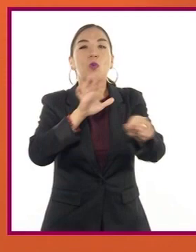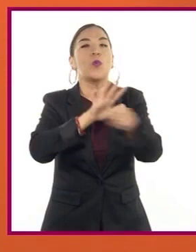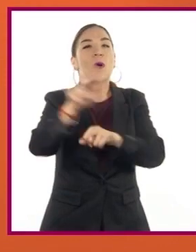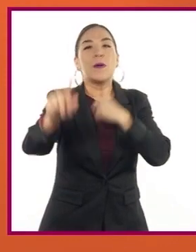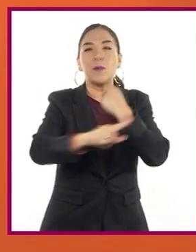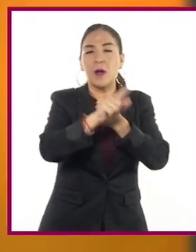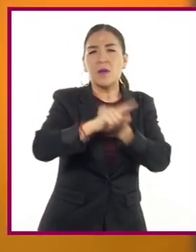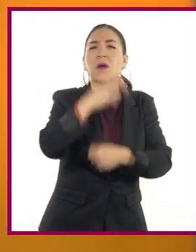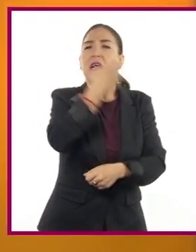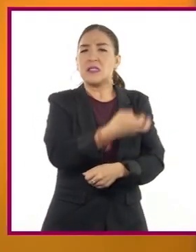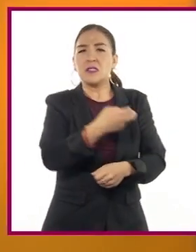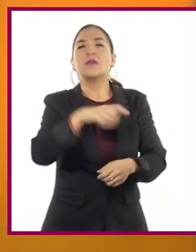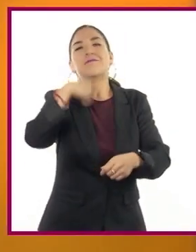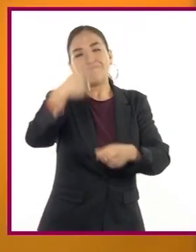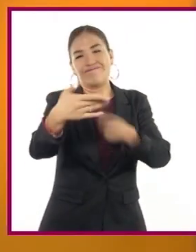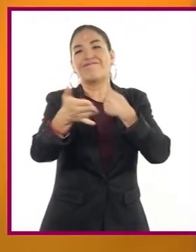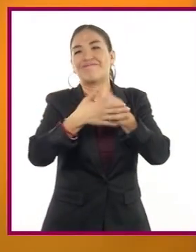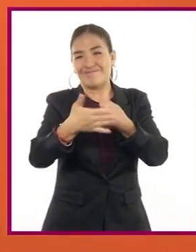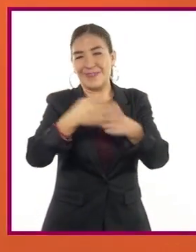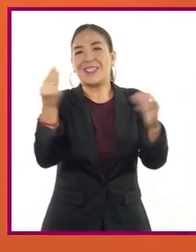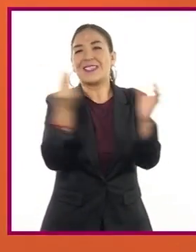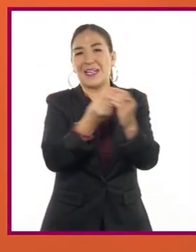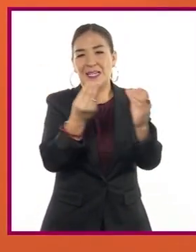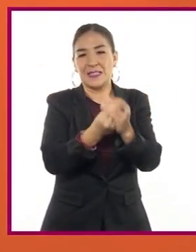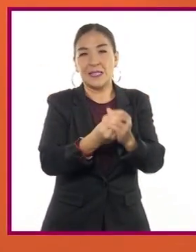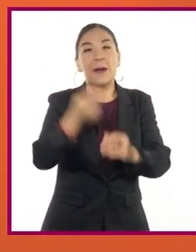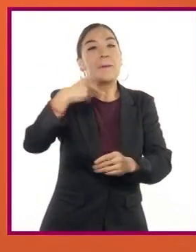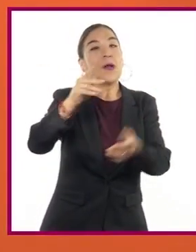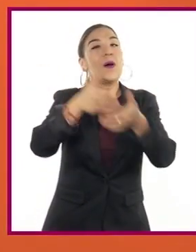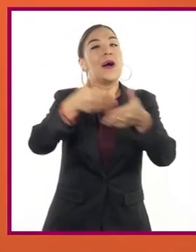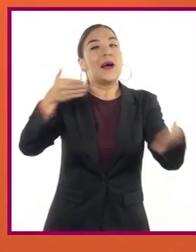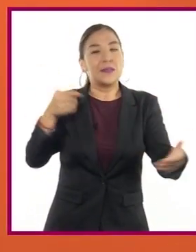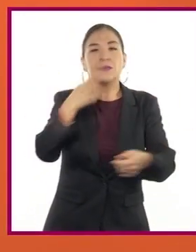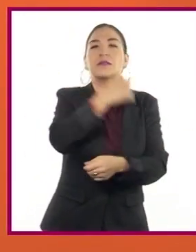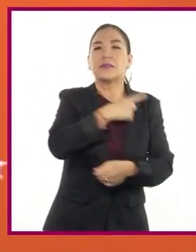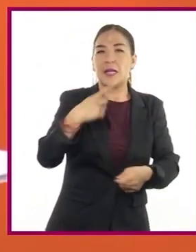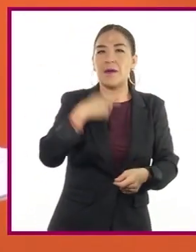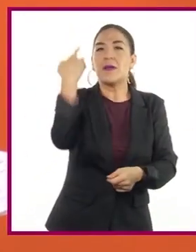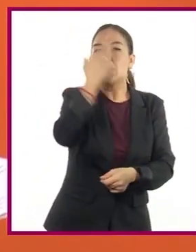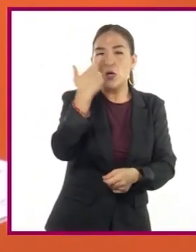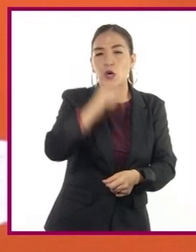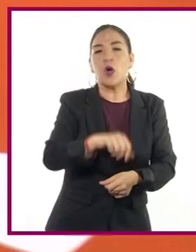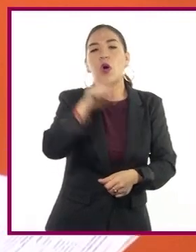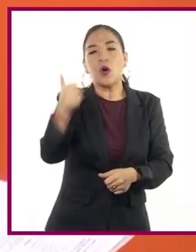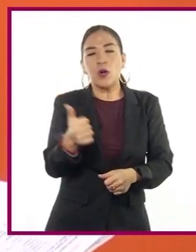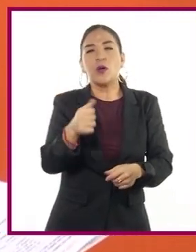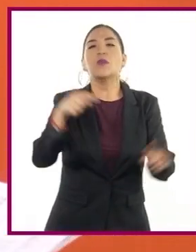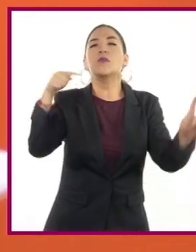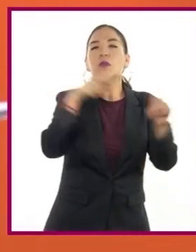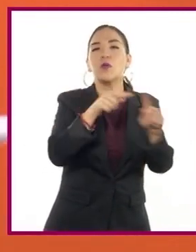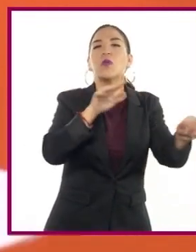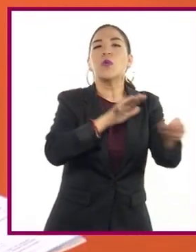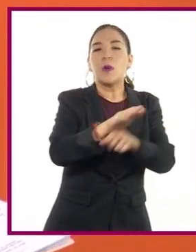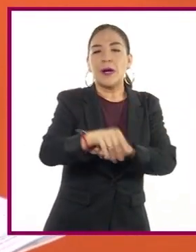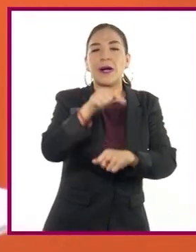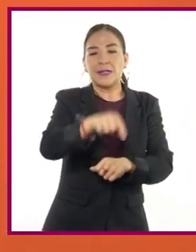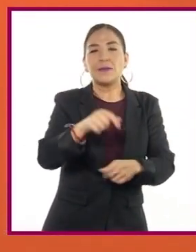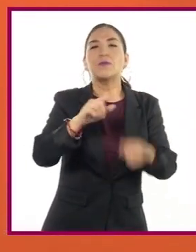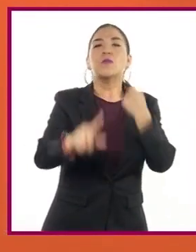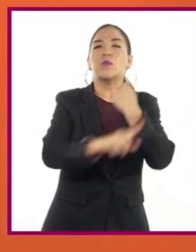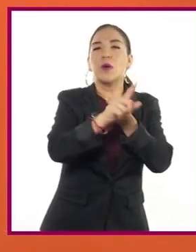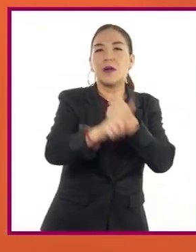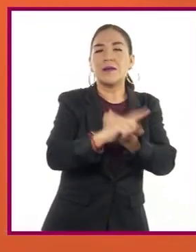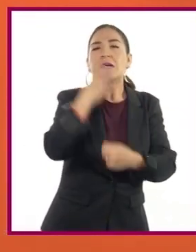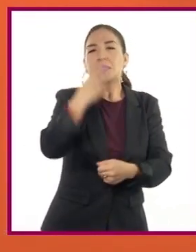Esto se hará en las próximas sesiones, pero antes hay que analizar otros aspectos de la situación